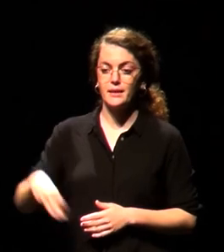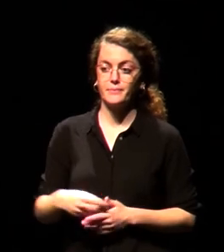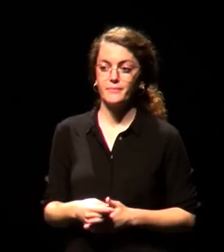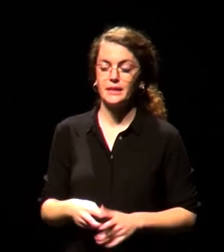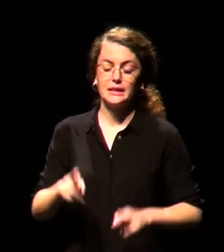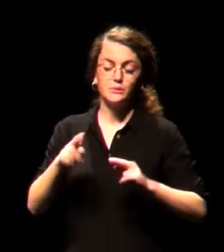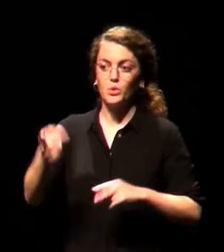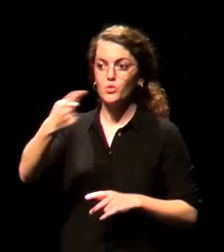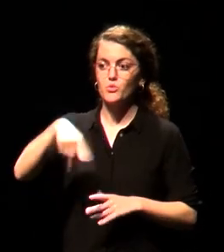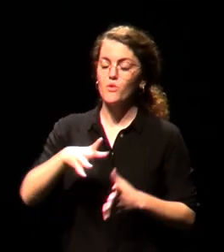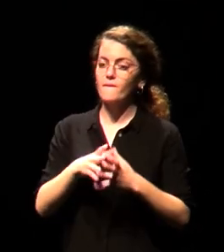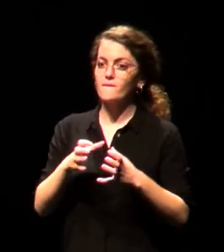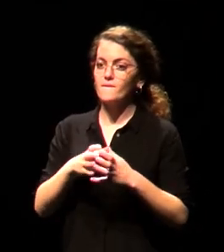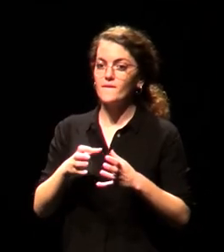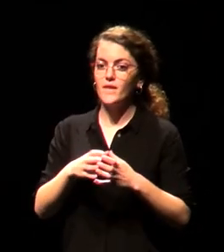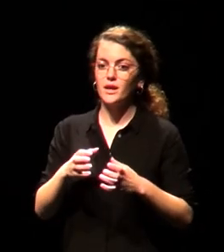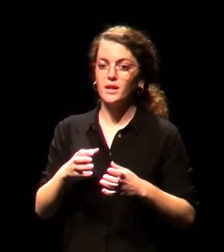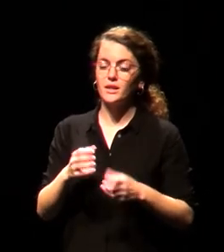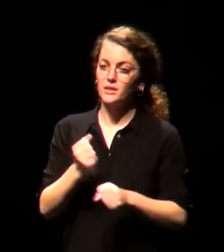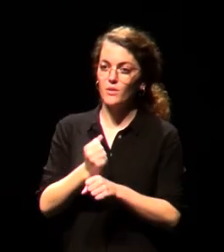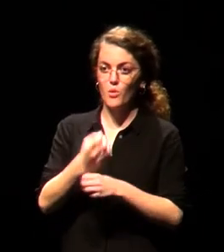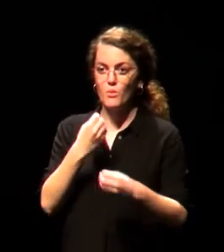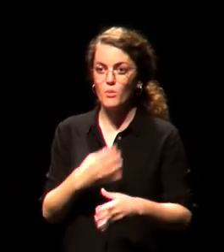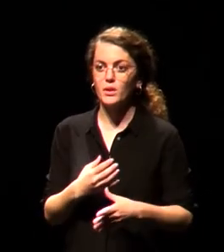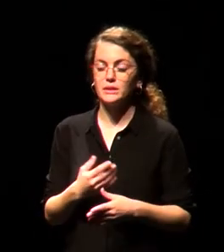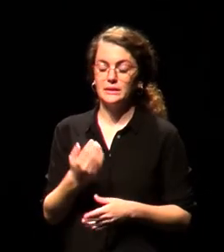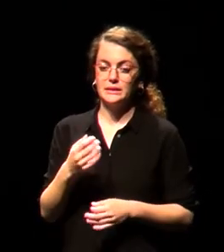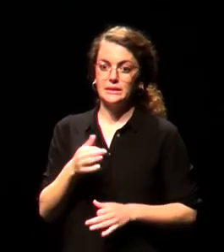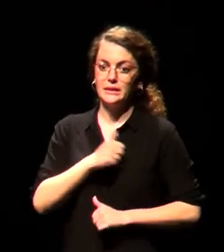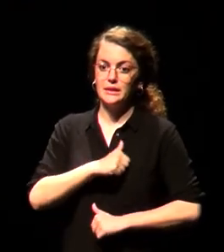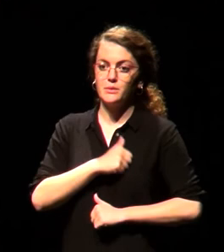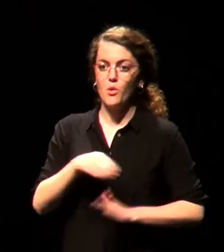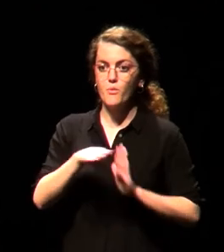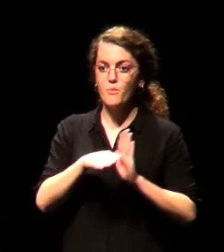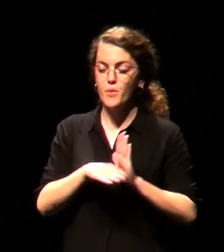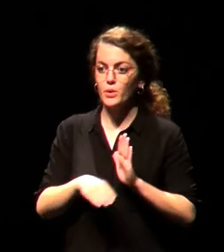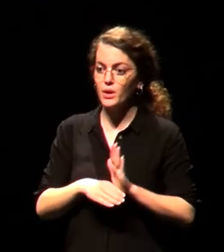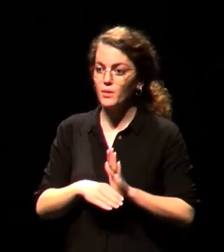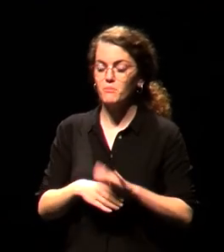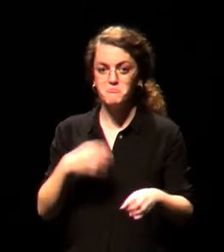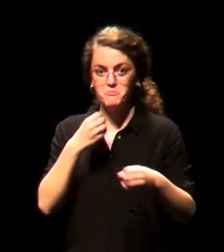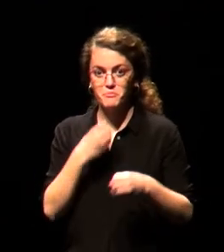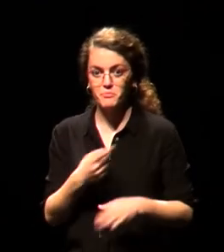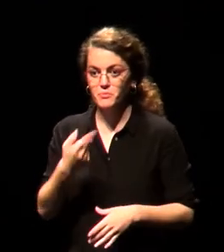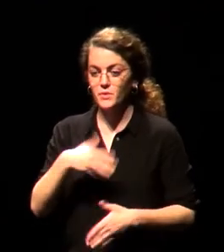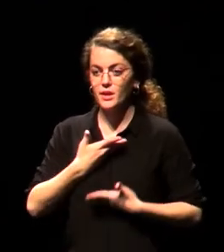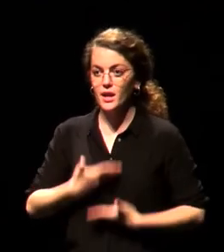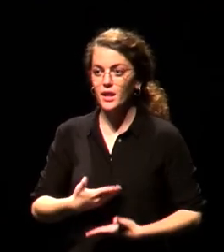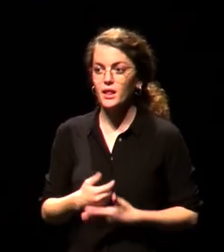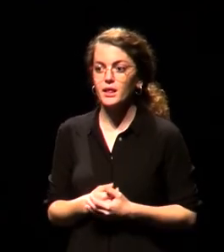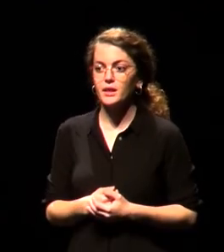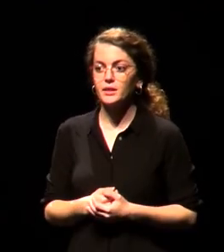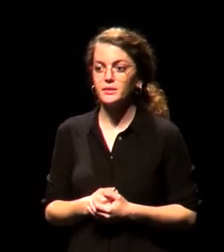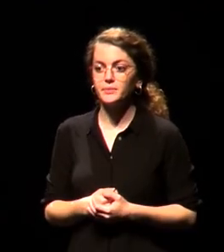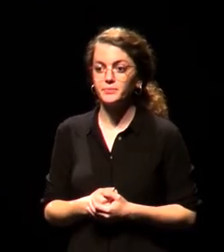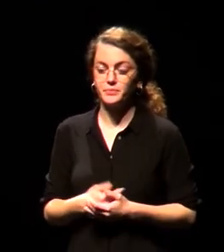programa esté a la altura de las expectativas y que, sobre todo, se consiga mantener y promover este objetivo de que las